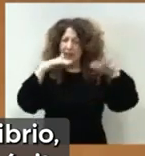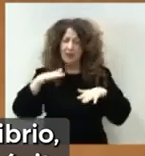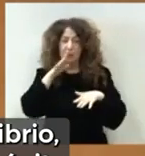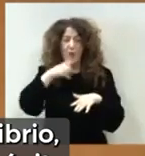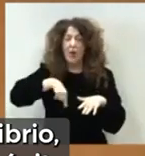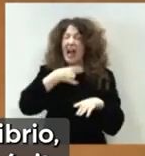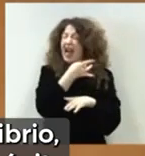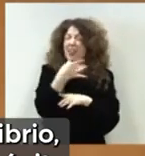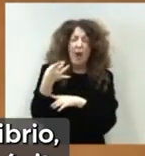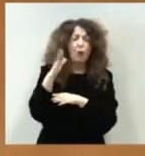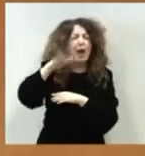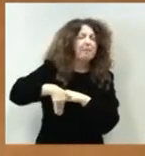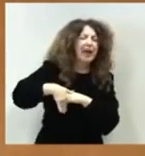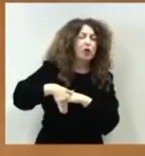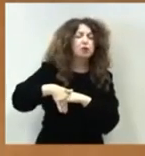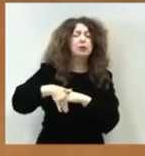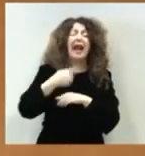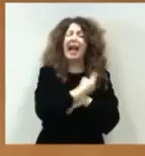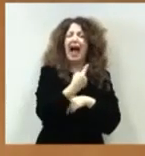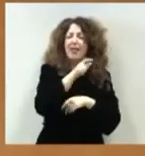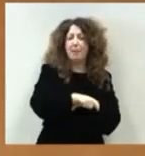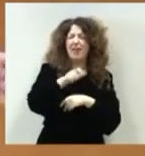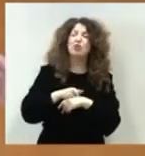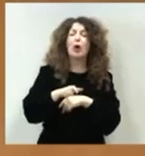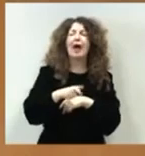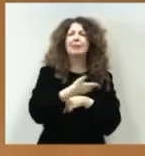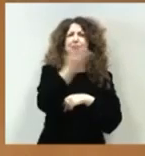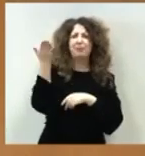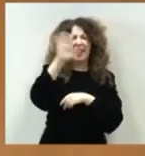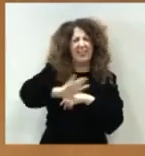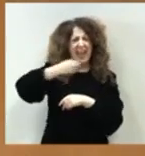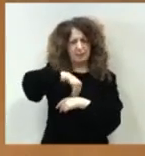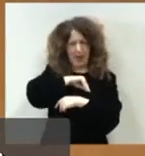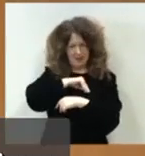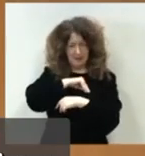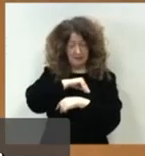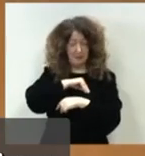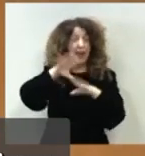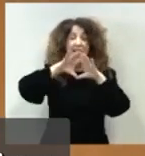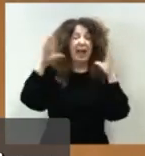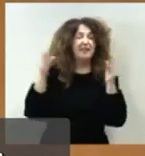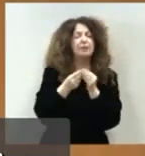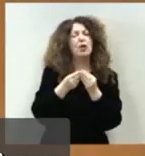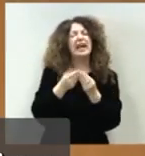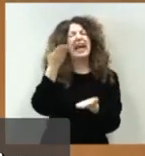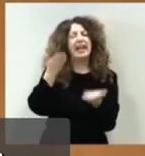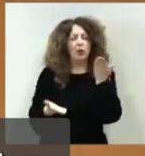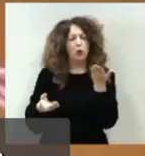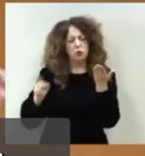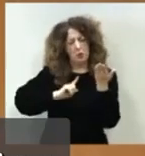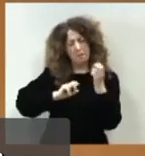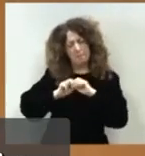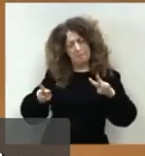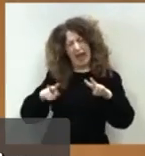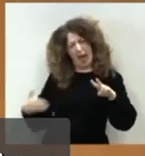menor deuda per cápita de todo el Estado español y, en definitiva, porque no sería justo que se nos tratase peor que a